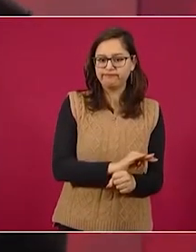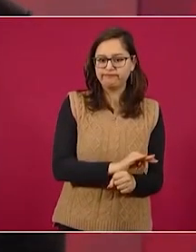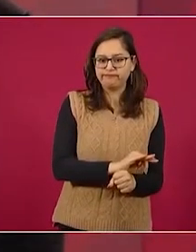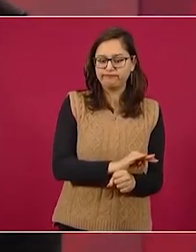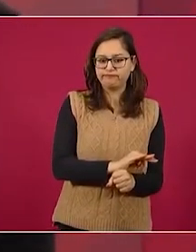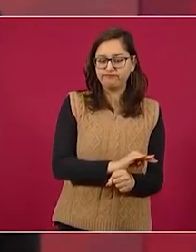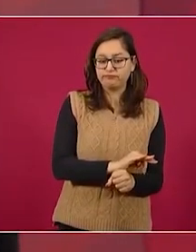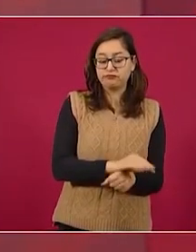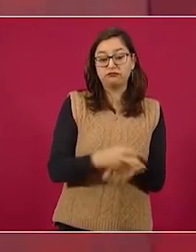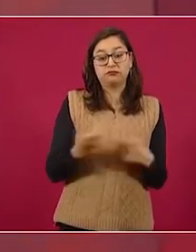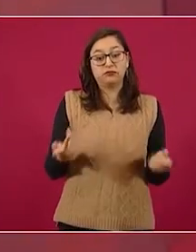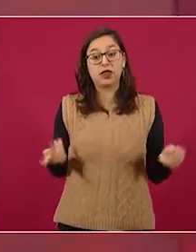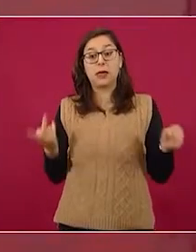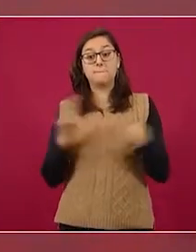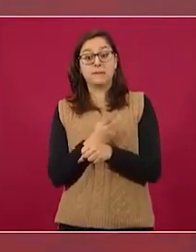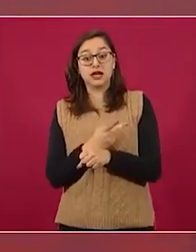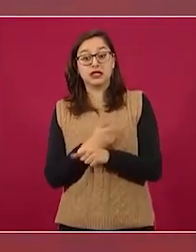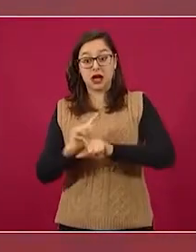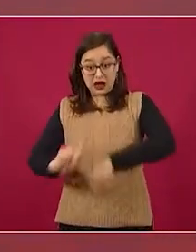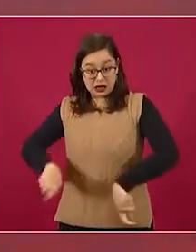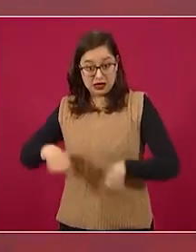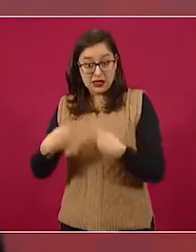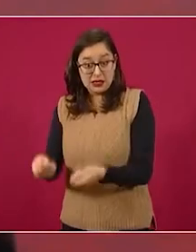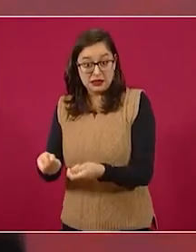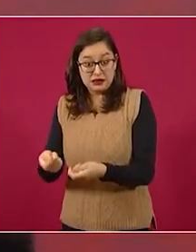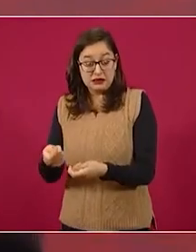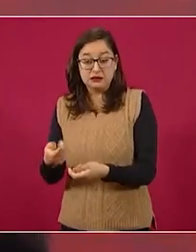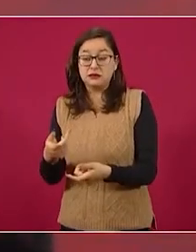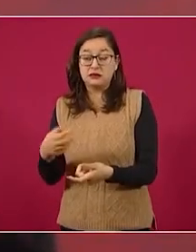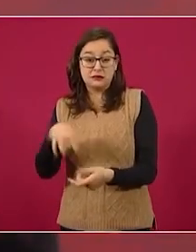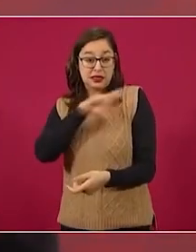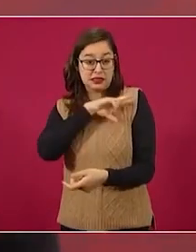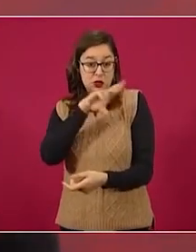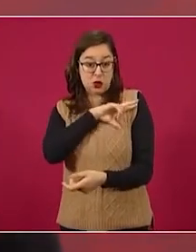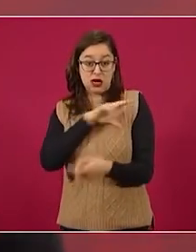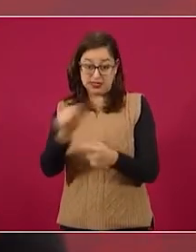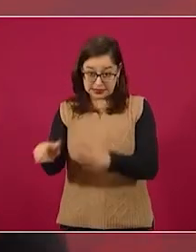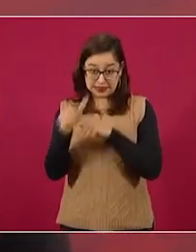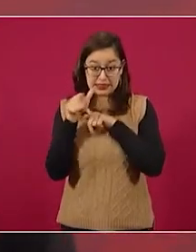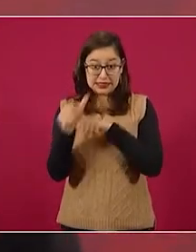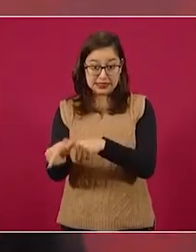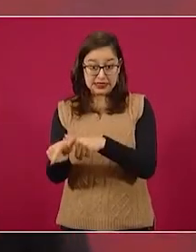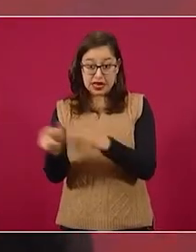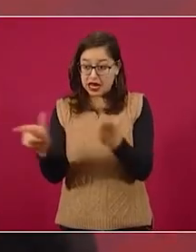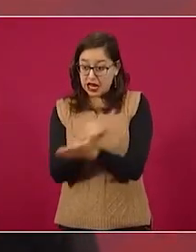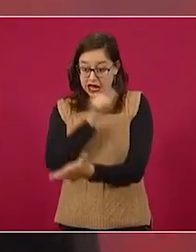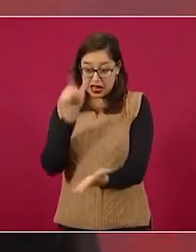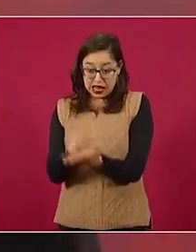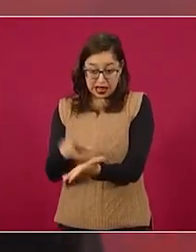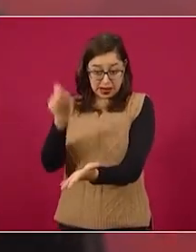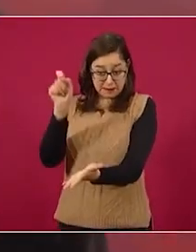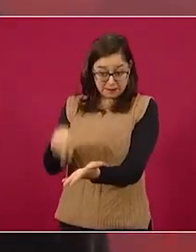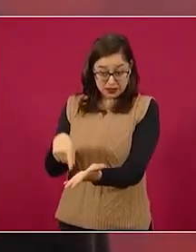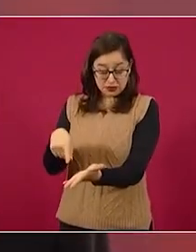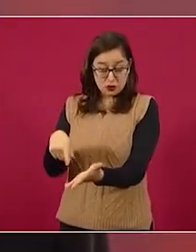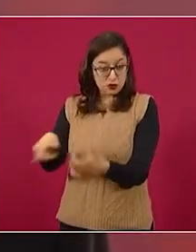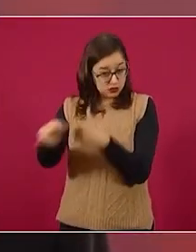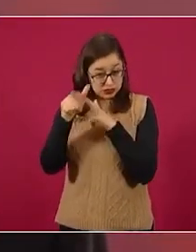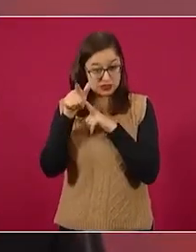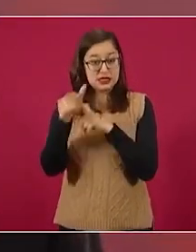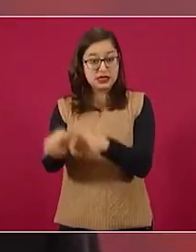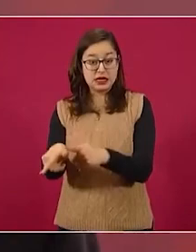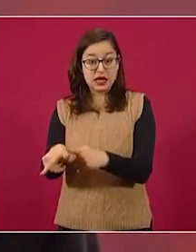no hay un cambio a la ley, se tienen que seguir entregando subsidios,